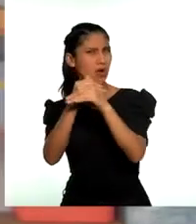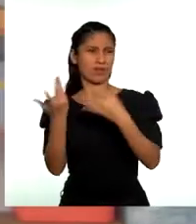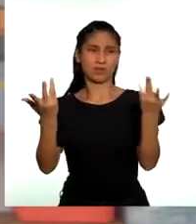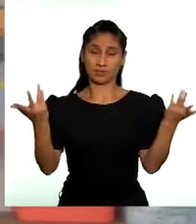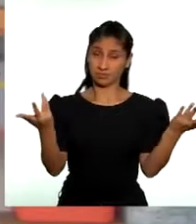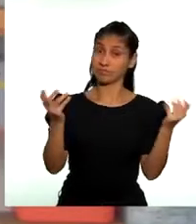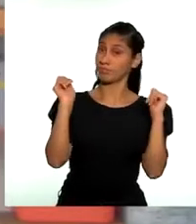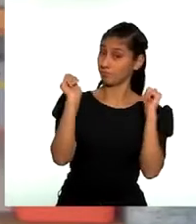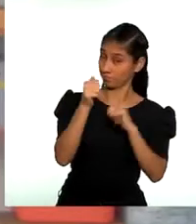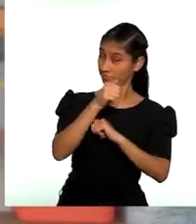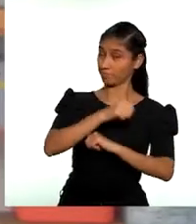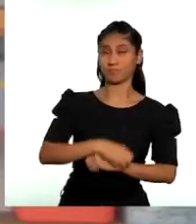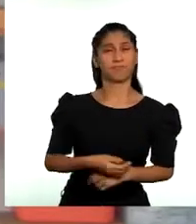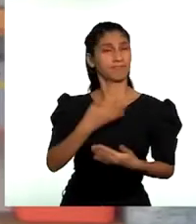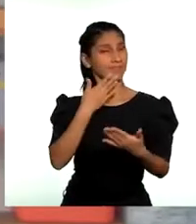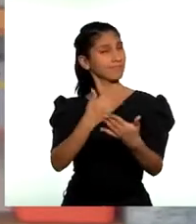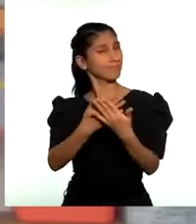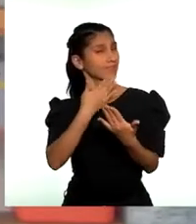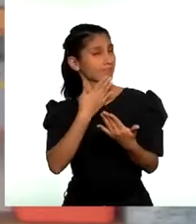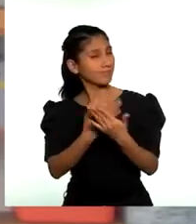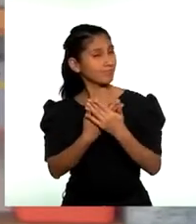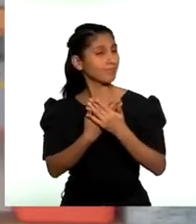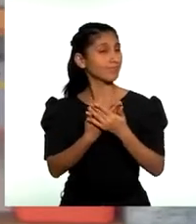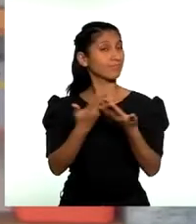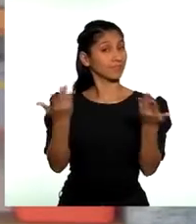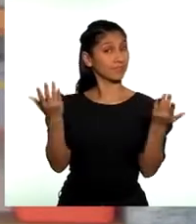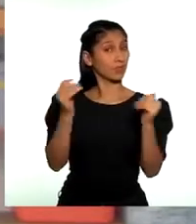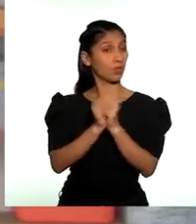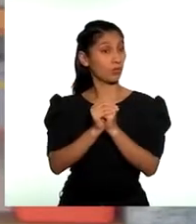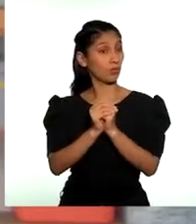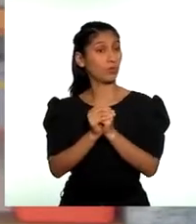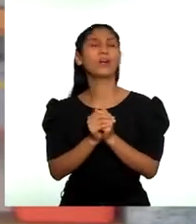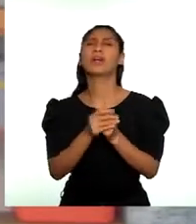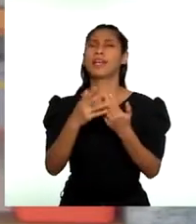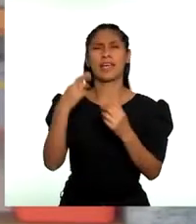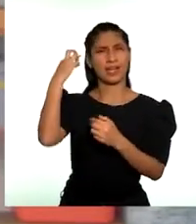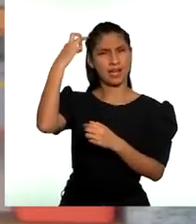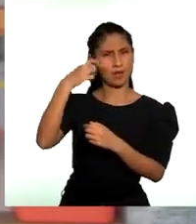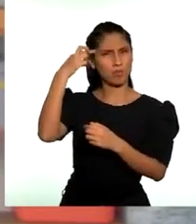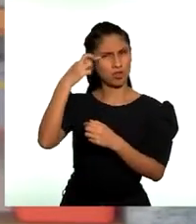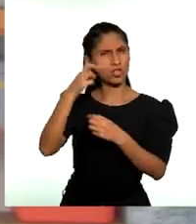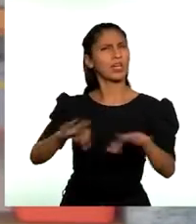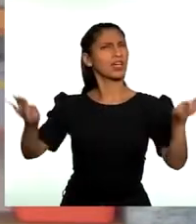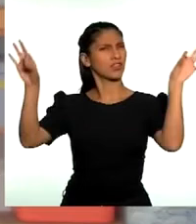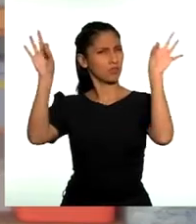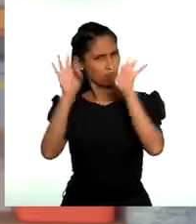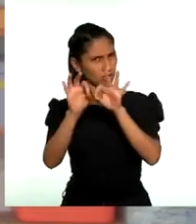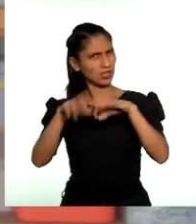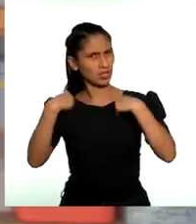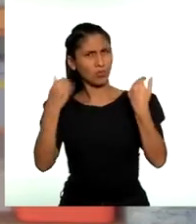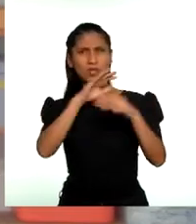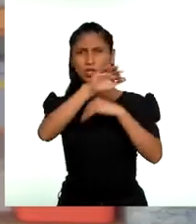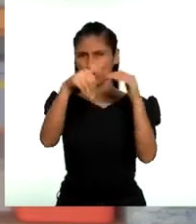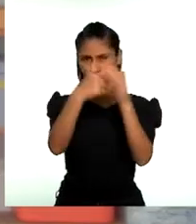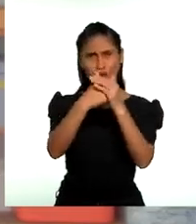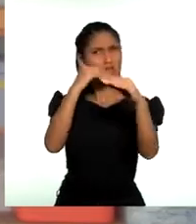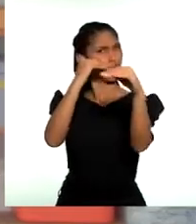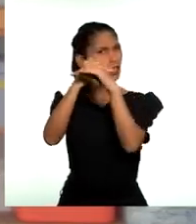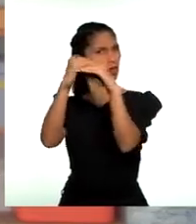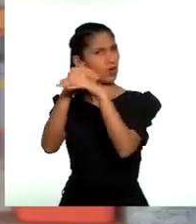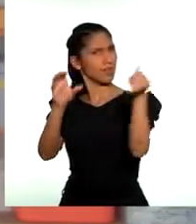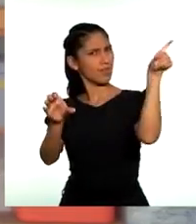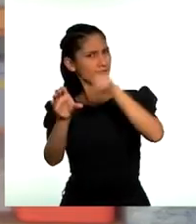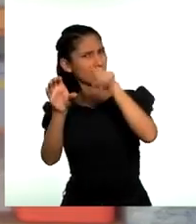Muchas gracias. La participación en la política es muy importante si queremos hablar de igualdad, de derechos.